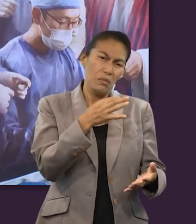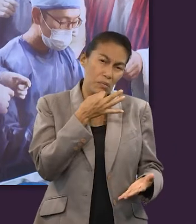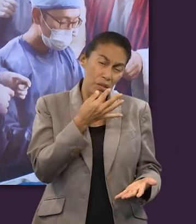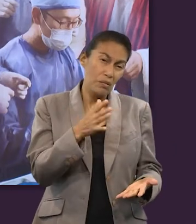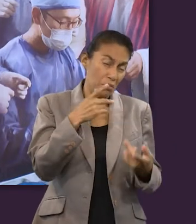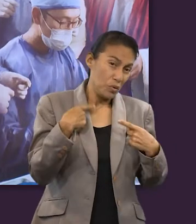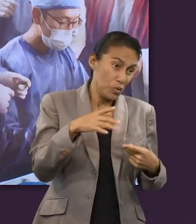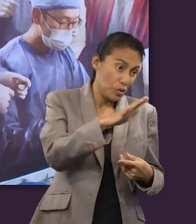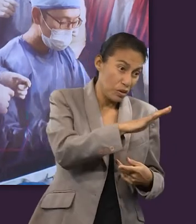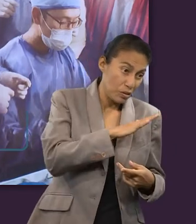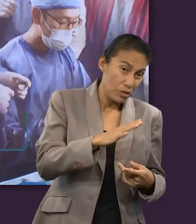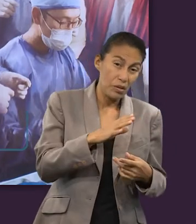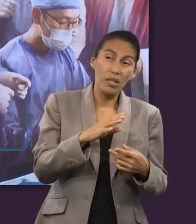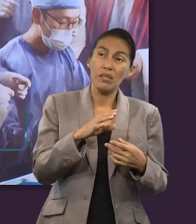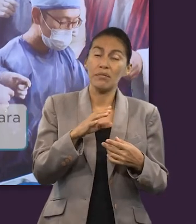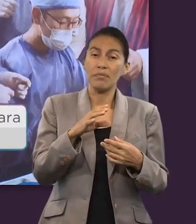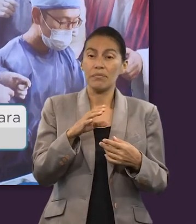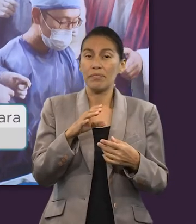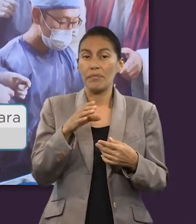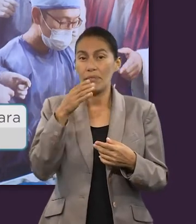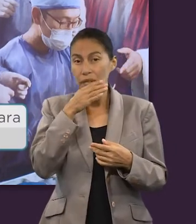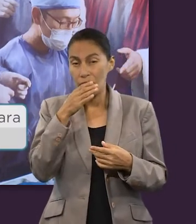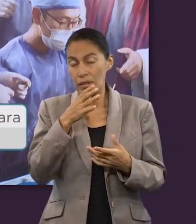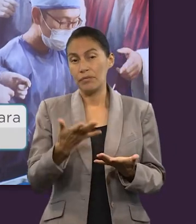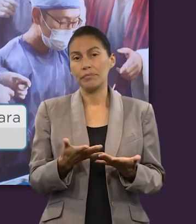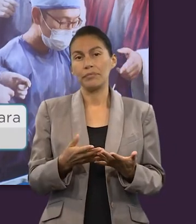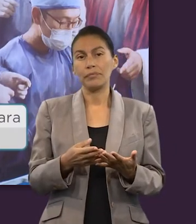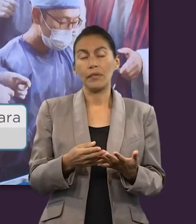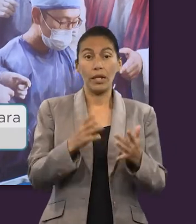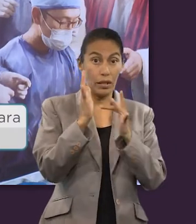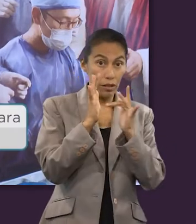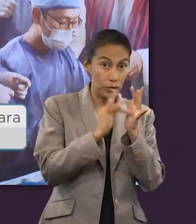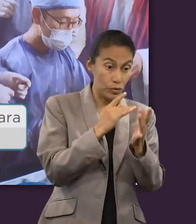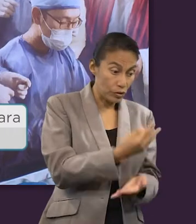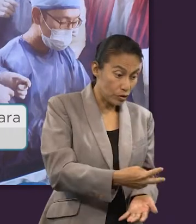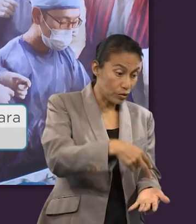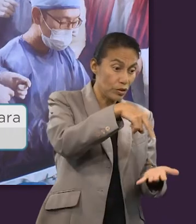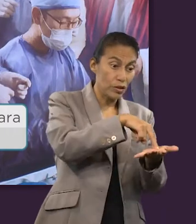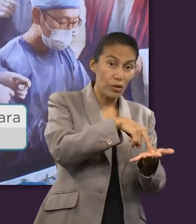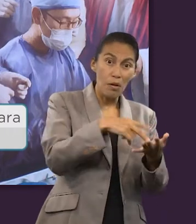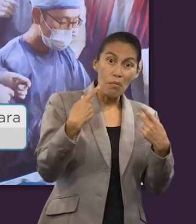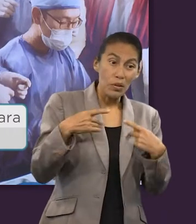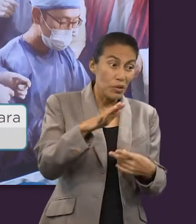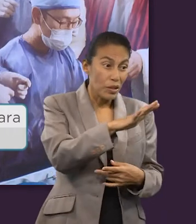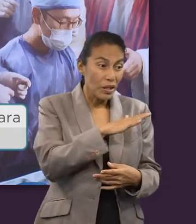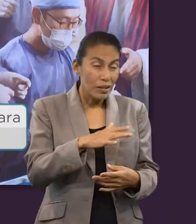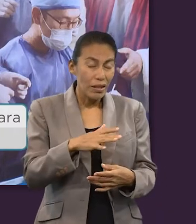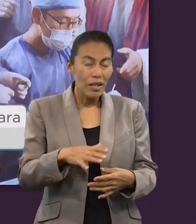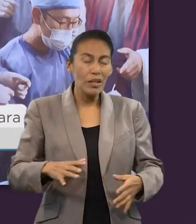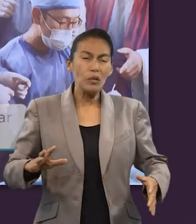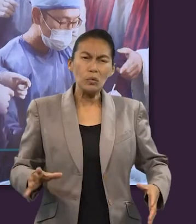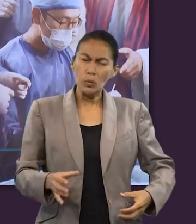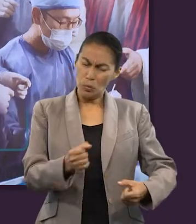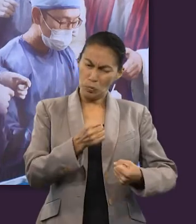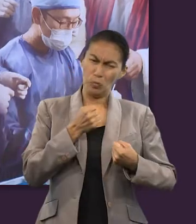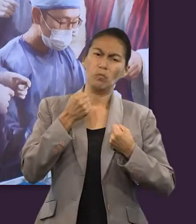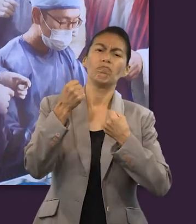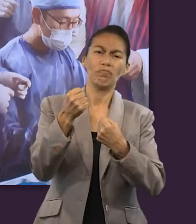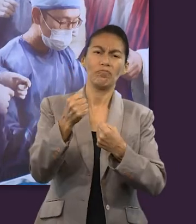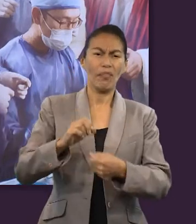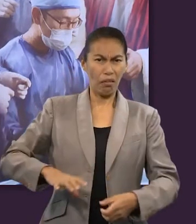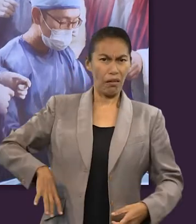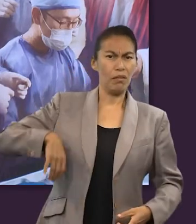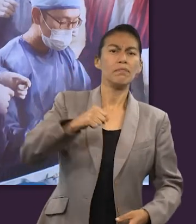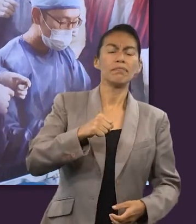temprana en ese momento, la resurrección de Jesús sirvió como el combustible que necesitaba la iglesia para ir